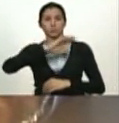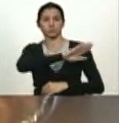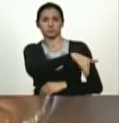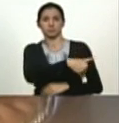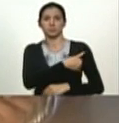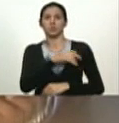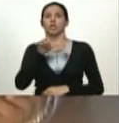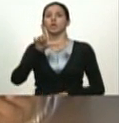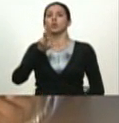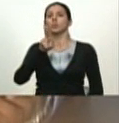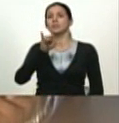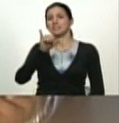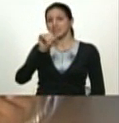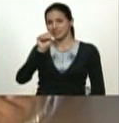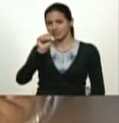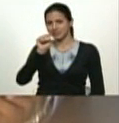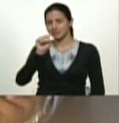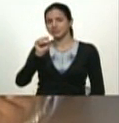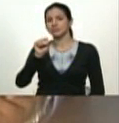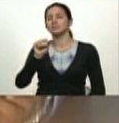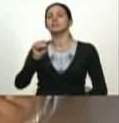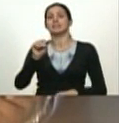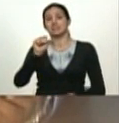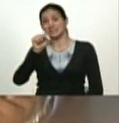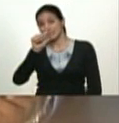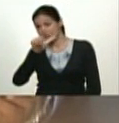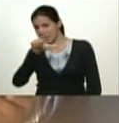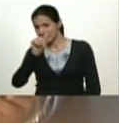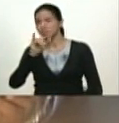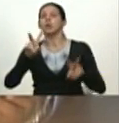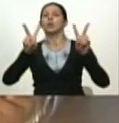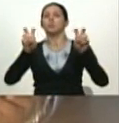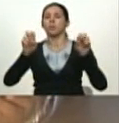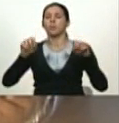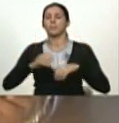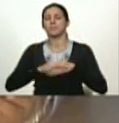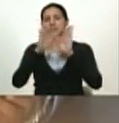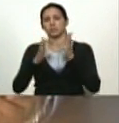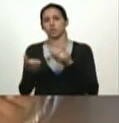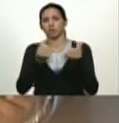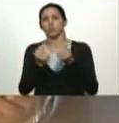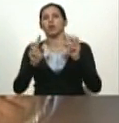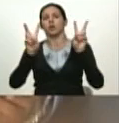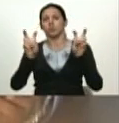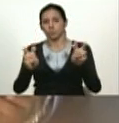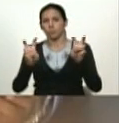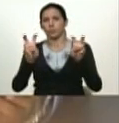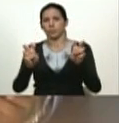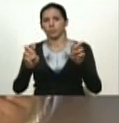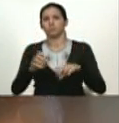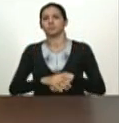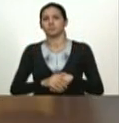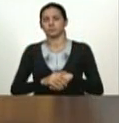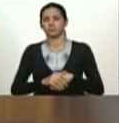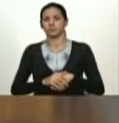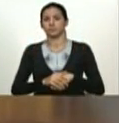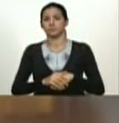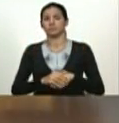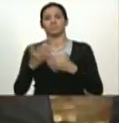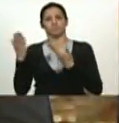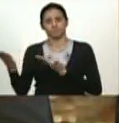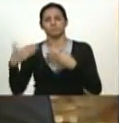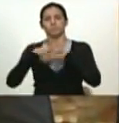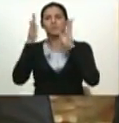Salas la responsabilidad de ser el Ministro de Economía Productiva y nuevo Vicepresidente de Economía de la República Bolivariana de Venezuela.